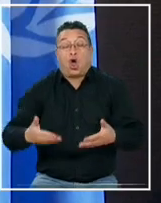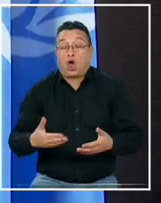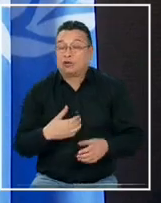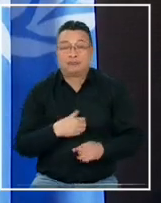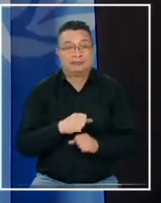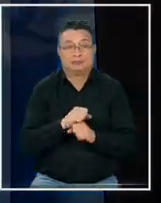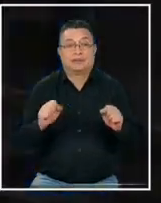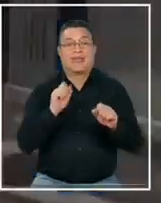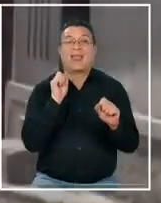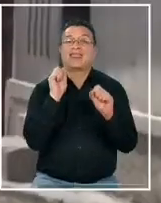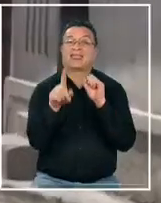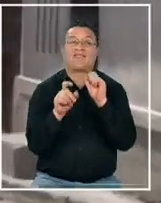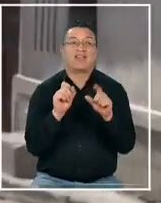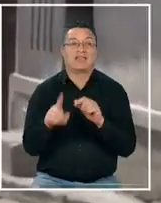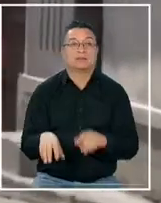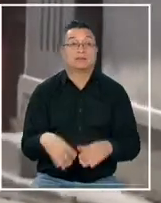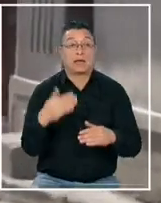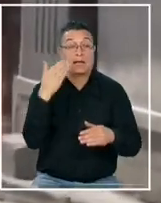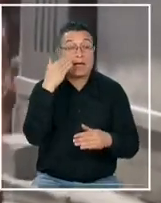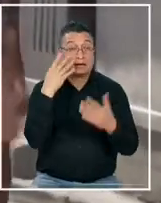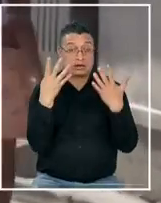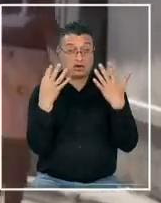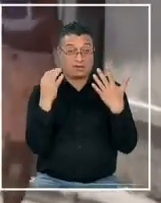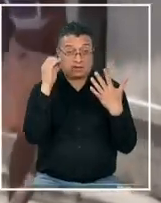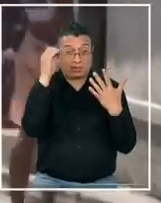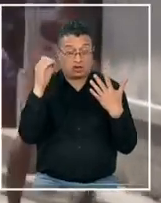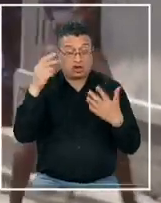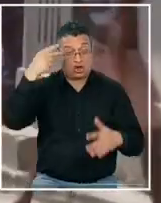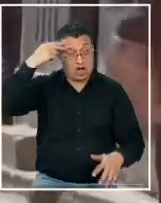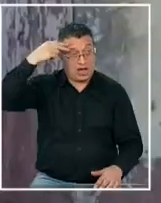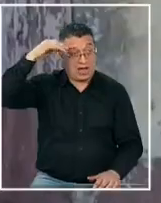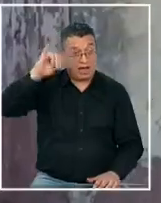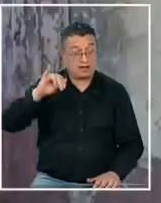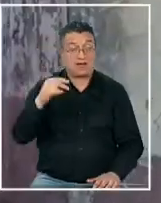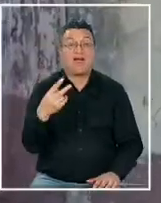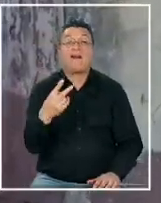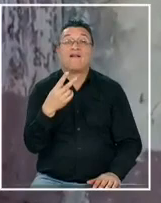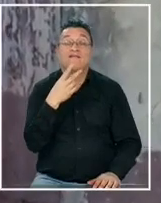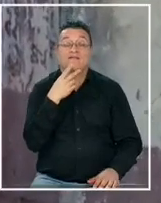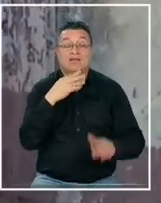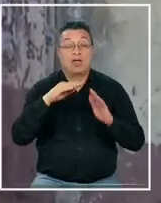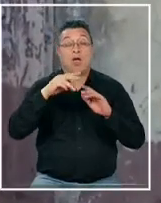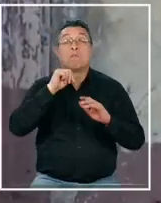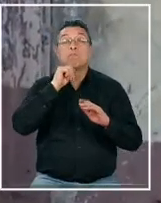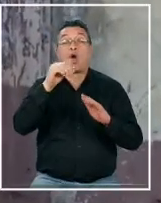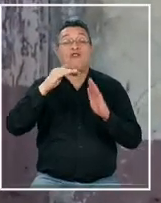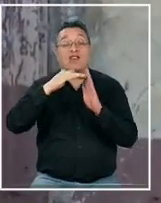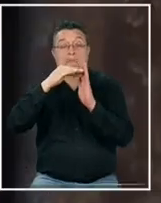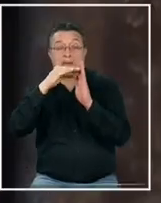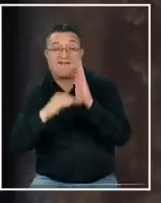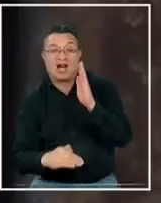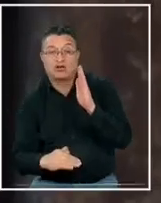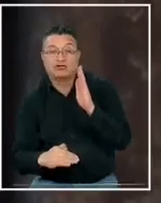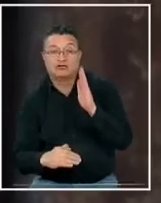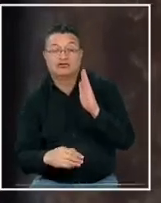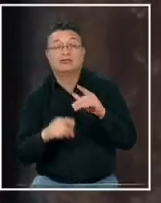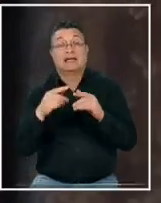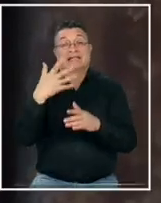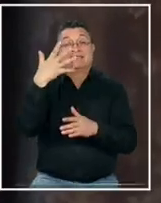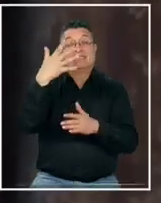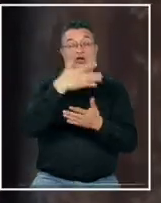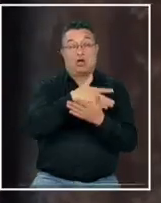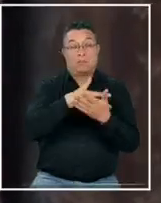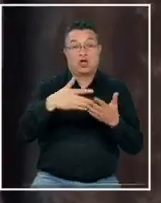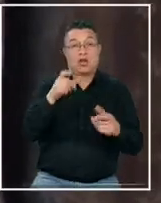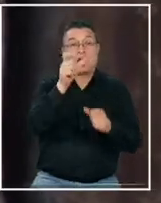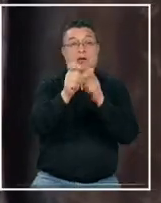defender con casi el 90% de los haitianos viviendo por debajo del umbral de la pobreza y unas 5 millones de